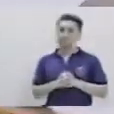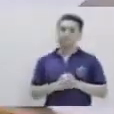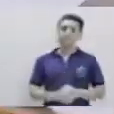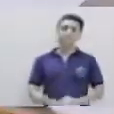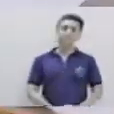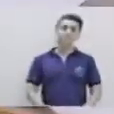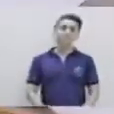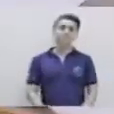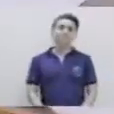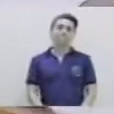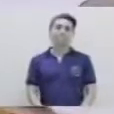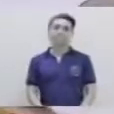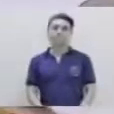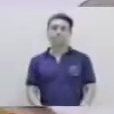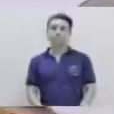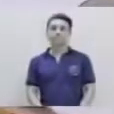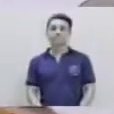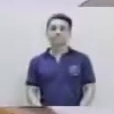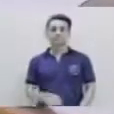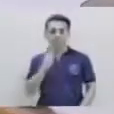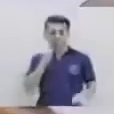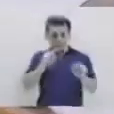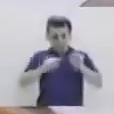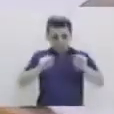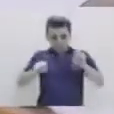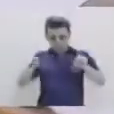Y nuestra última plantita.